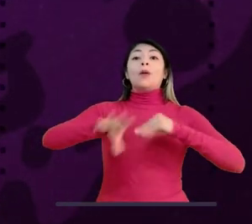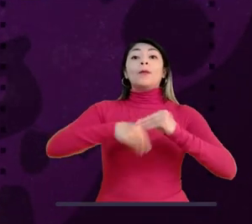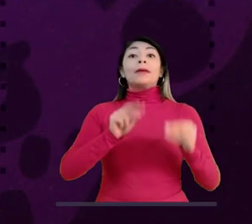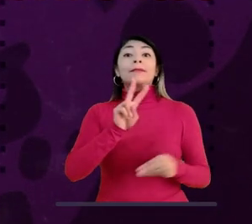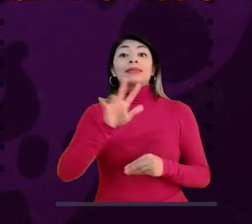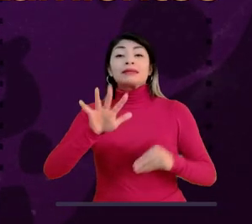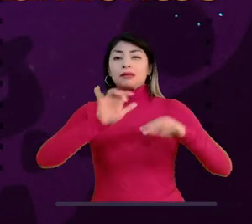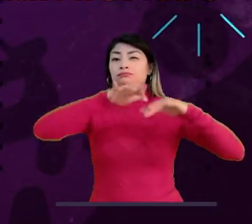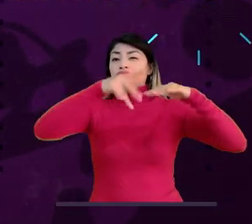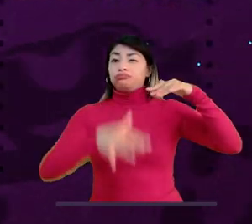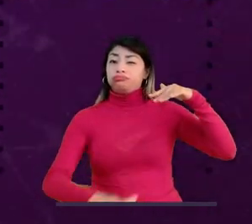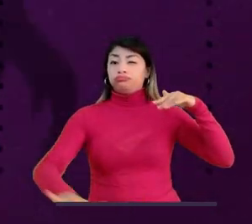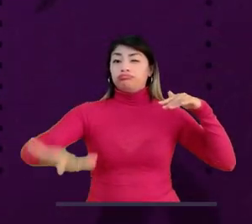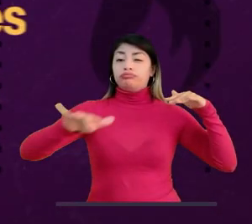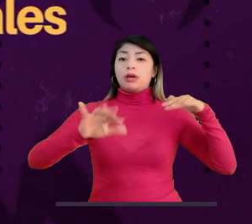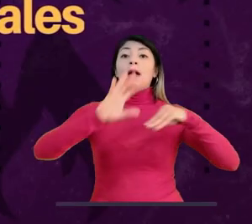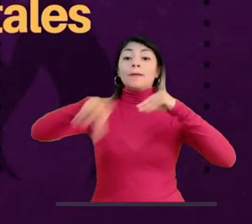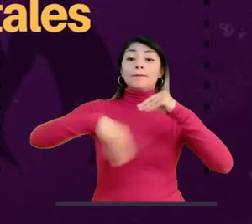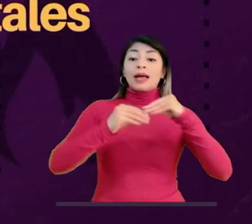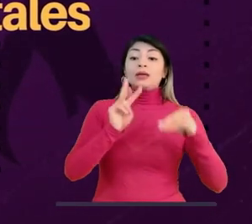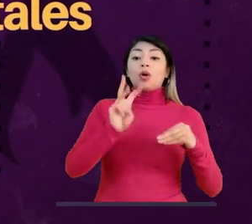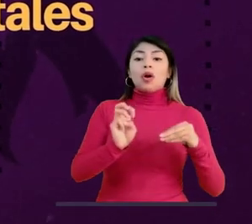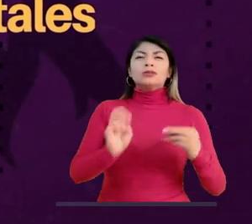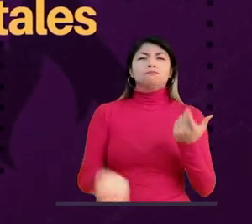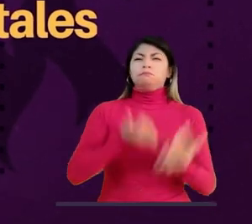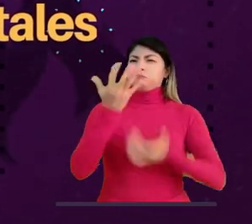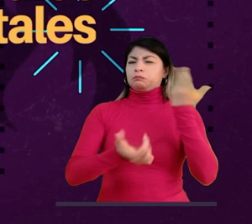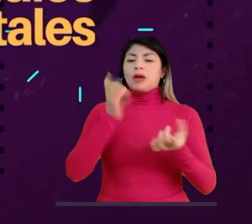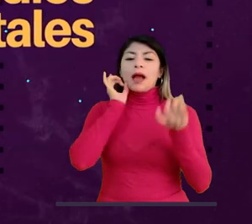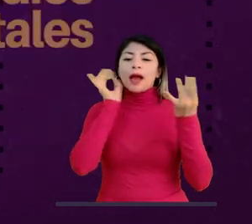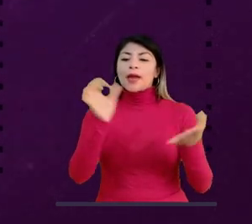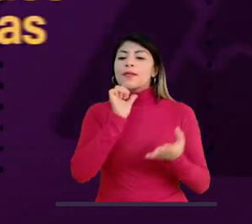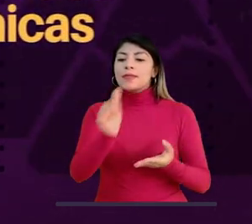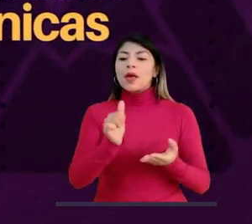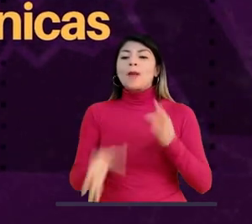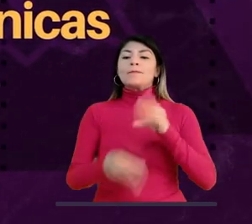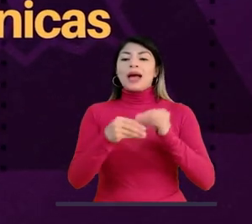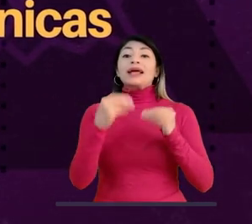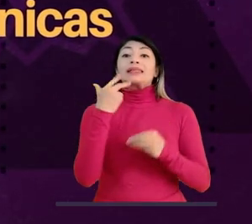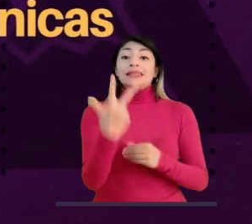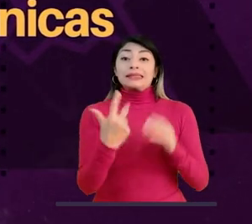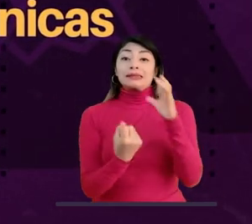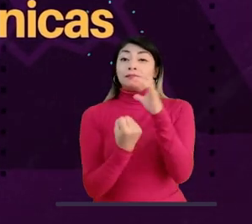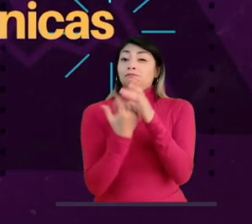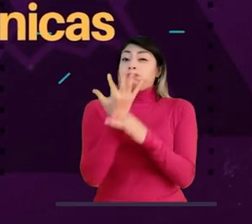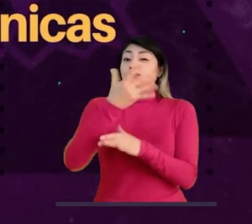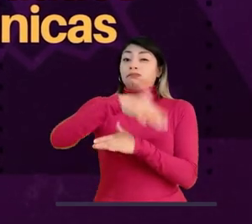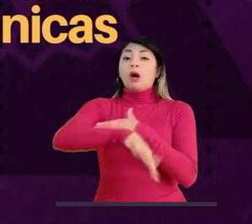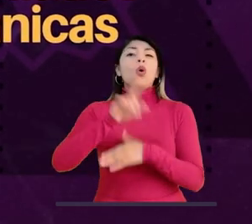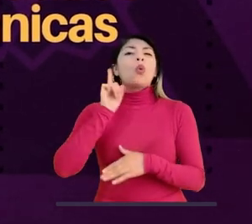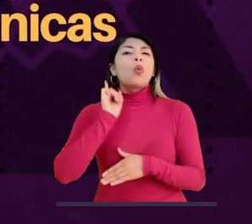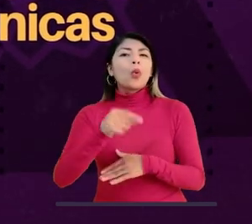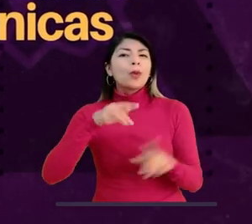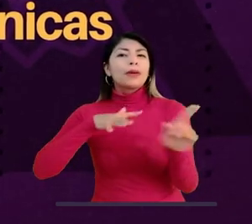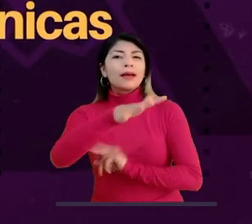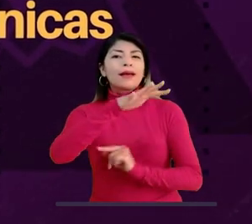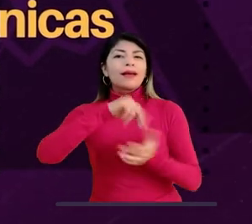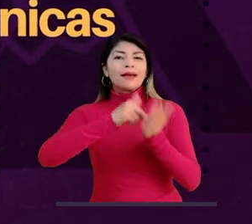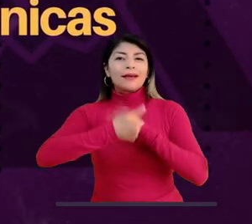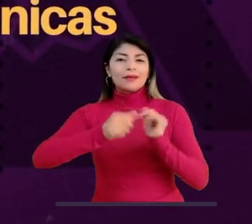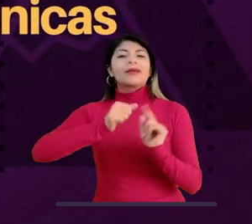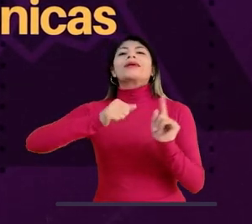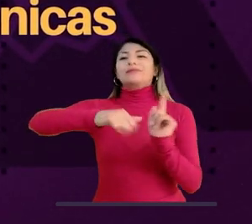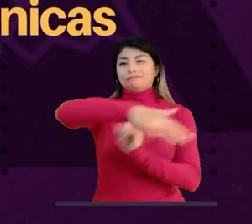25 deslizamientos, 8 grandes incendios forestales, 3 actividades volcánicas, generadas principalmente